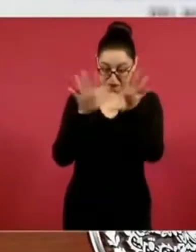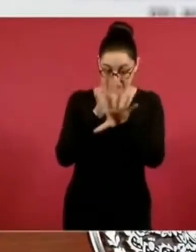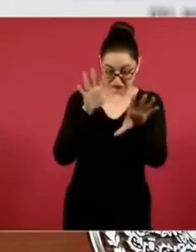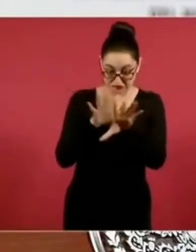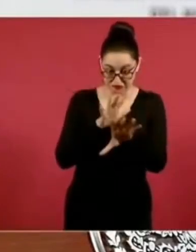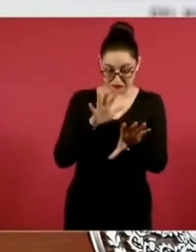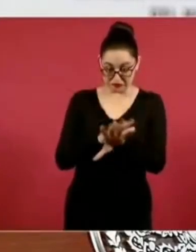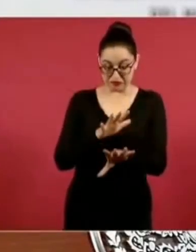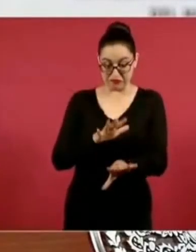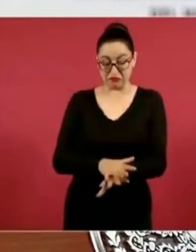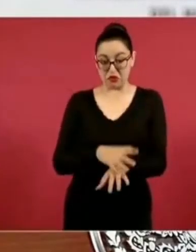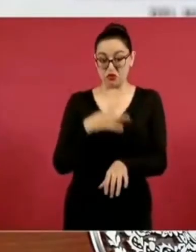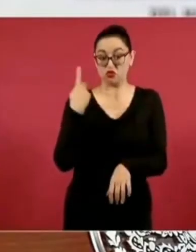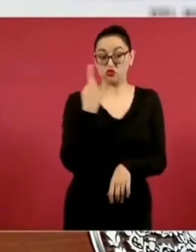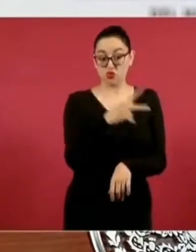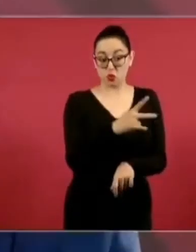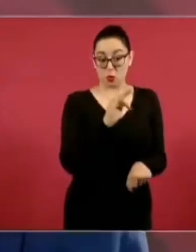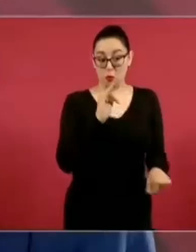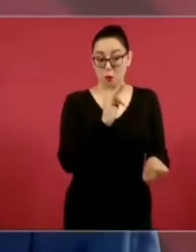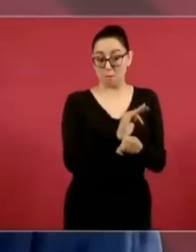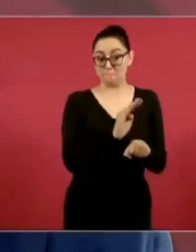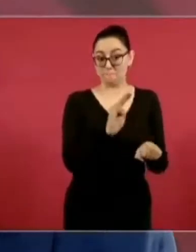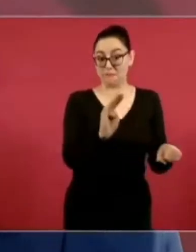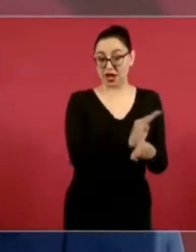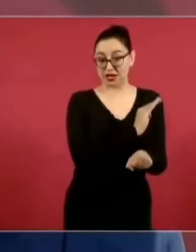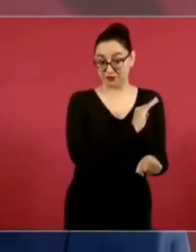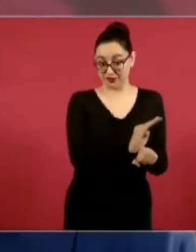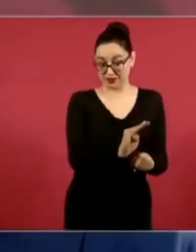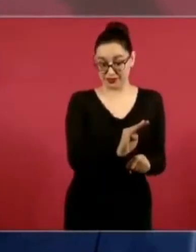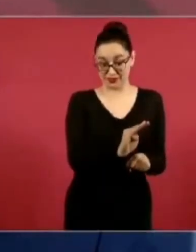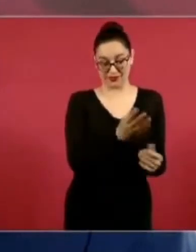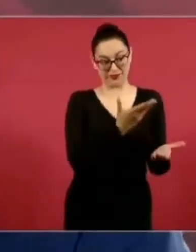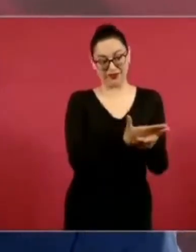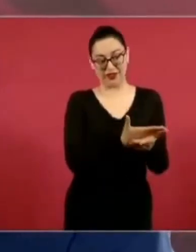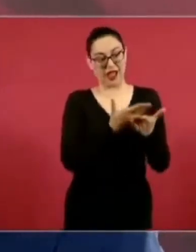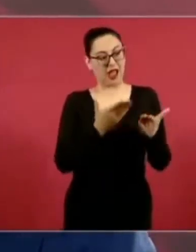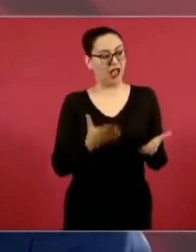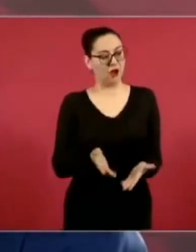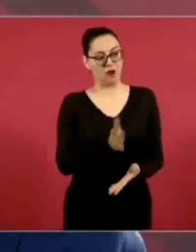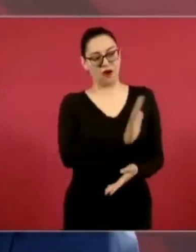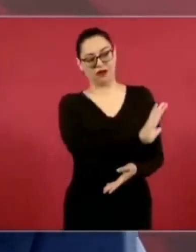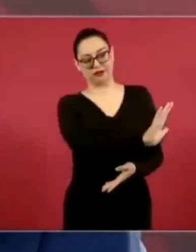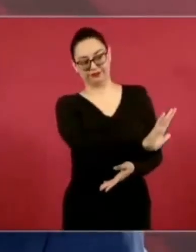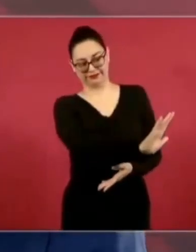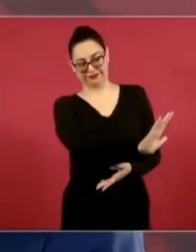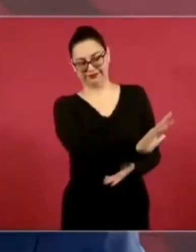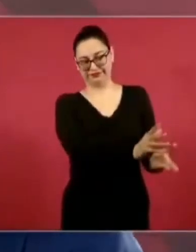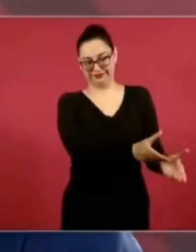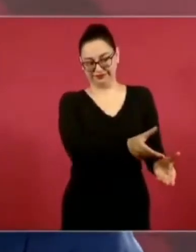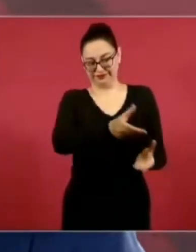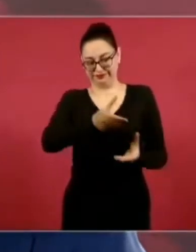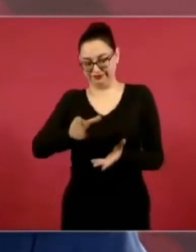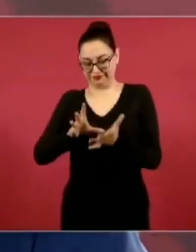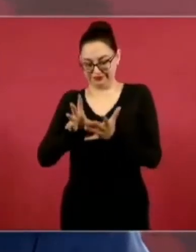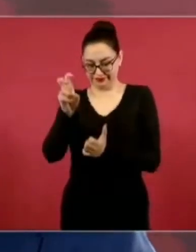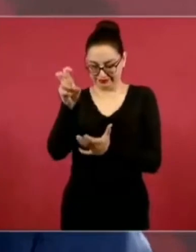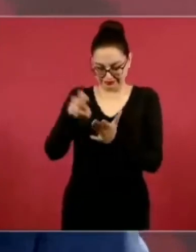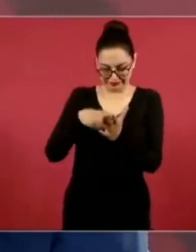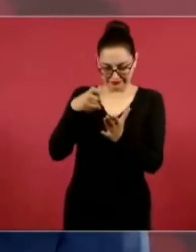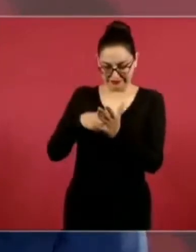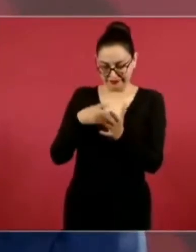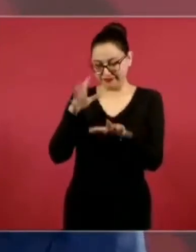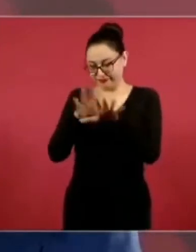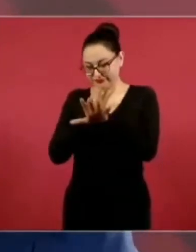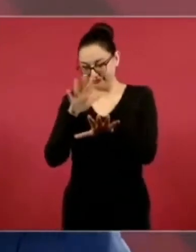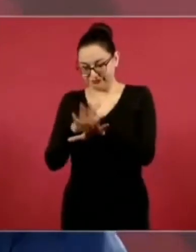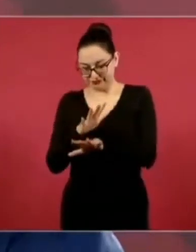Constitución va a contemplar los derechos de todos